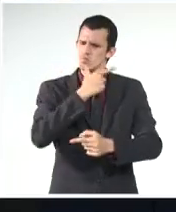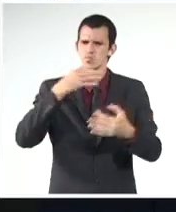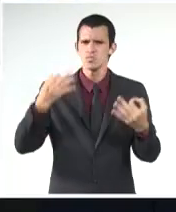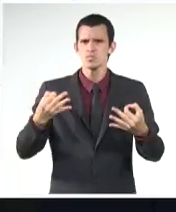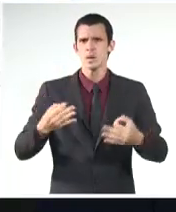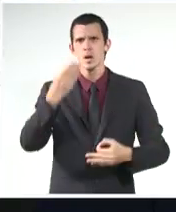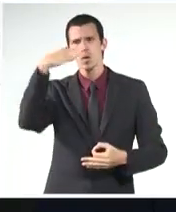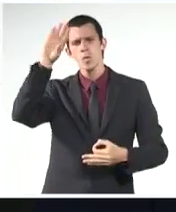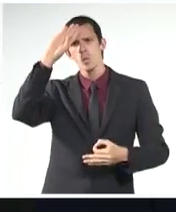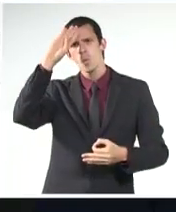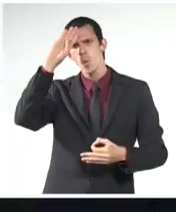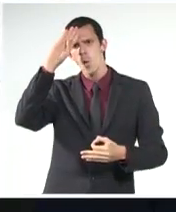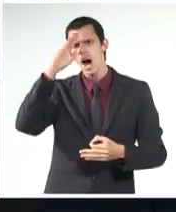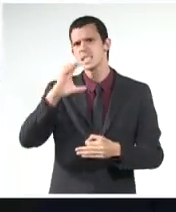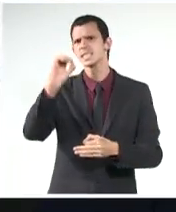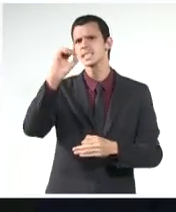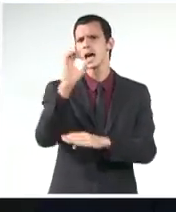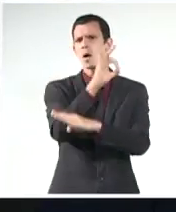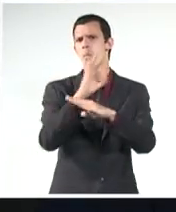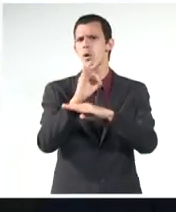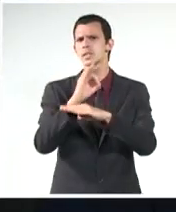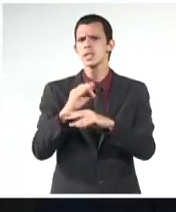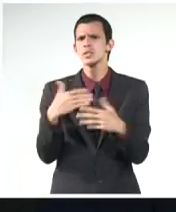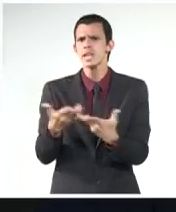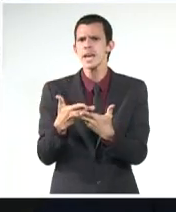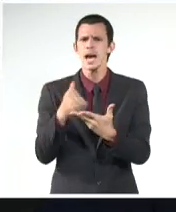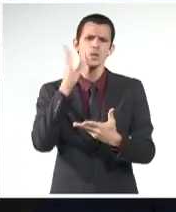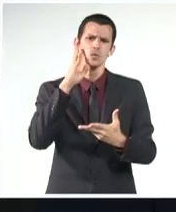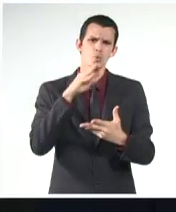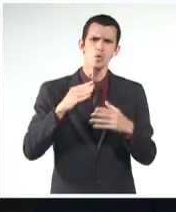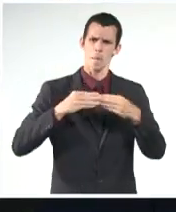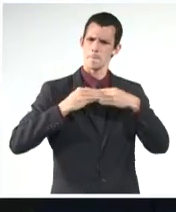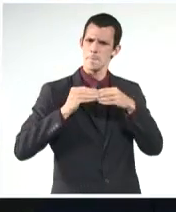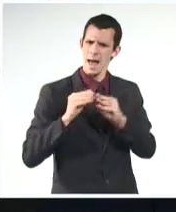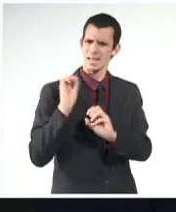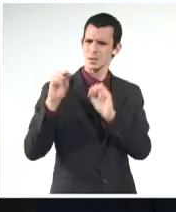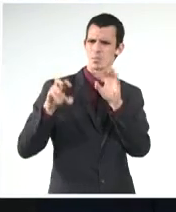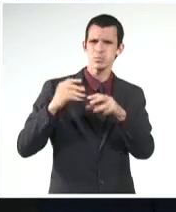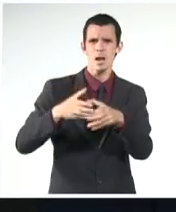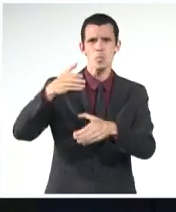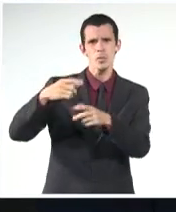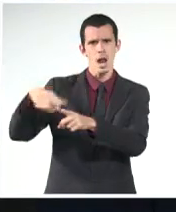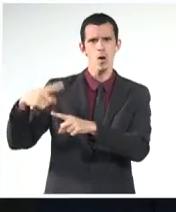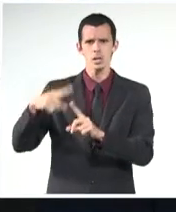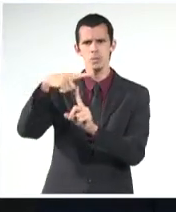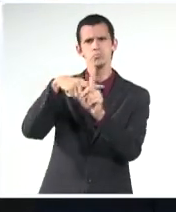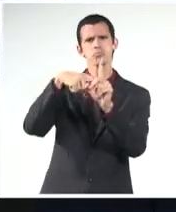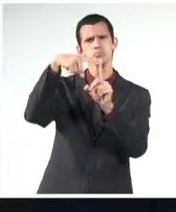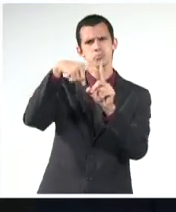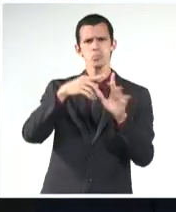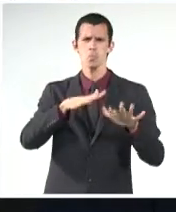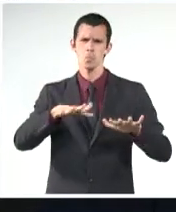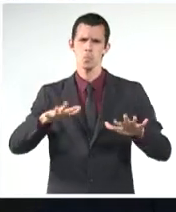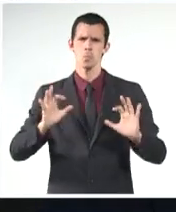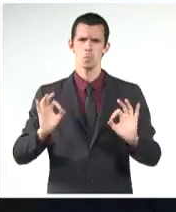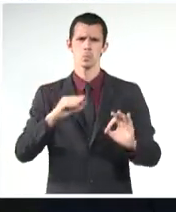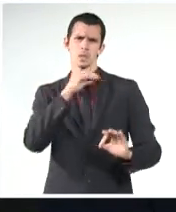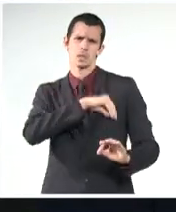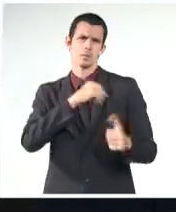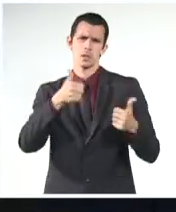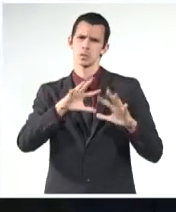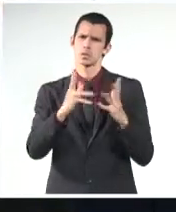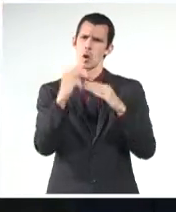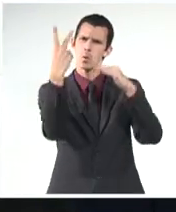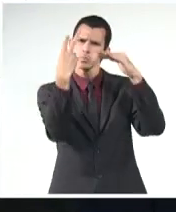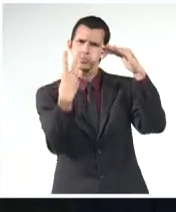% de las emisiones globales de desechos plásticos y mantiene la temperatura del mar bastante constante. Y de esta forma,